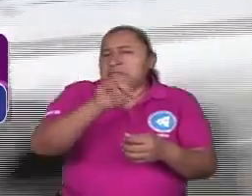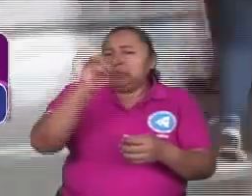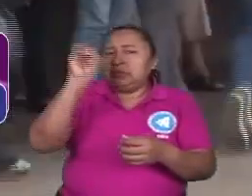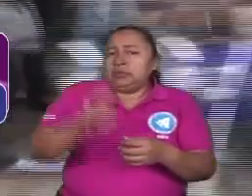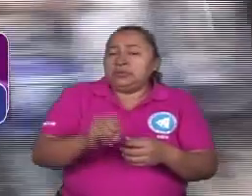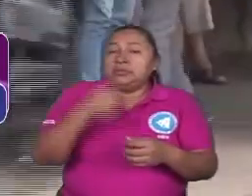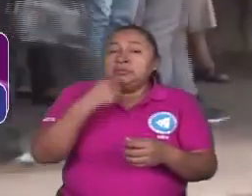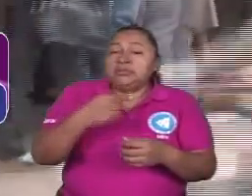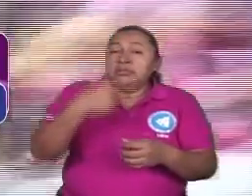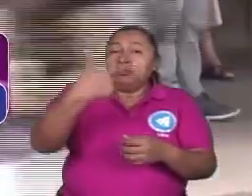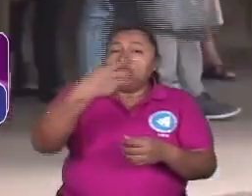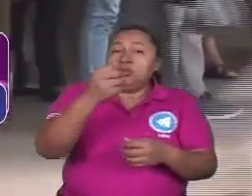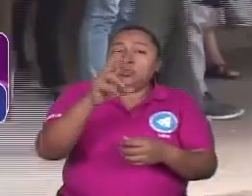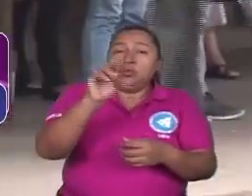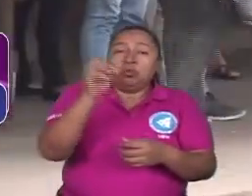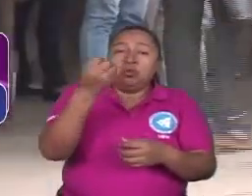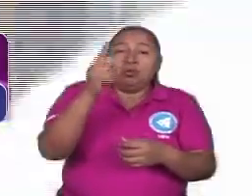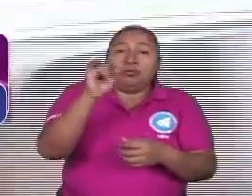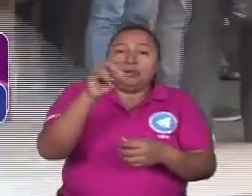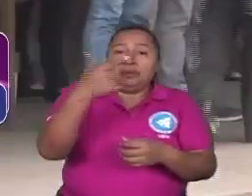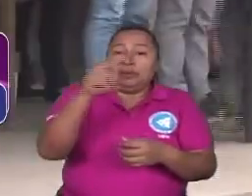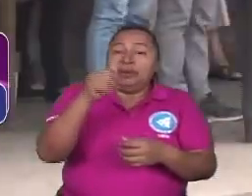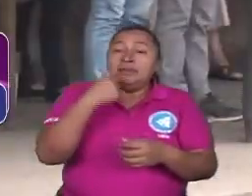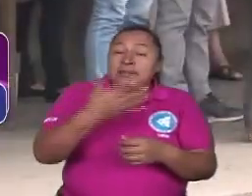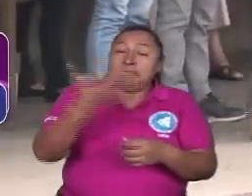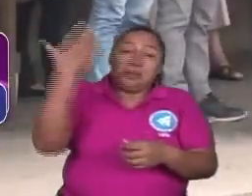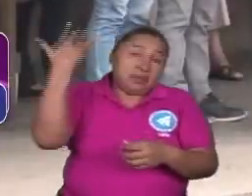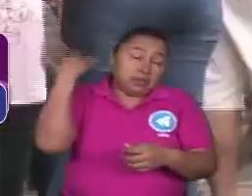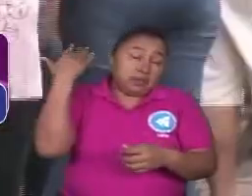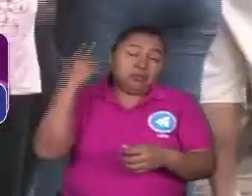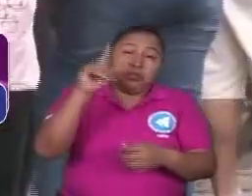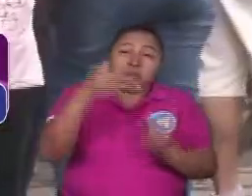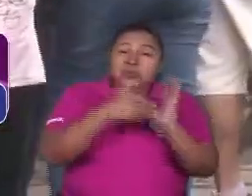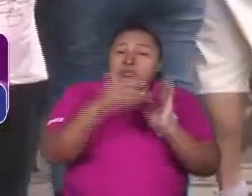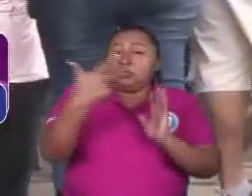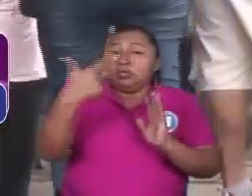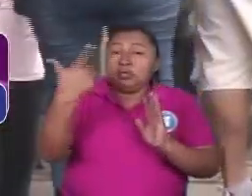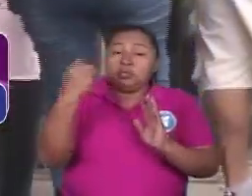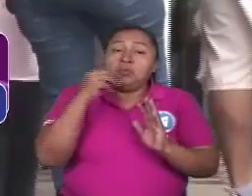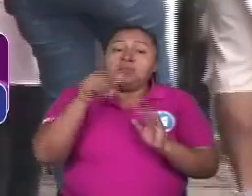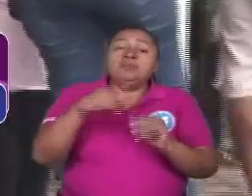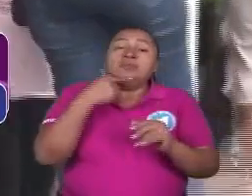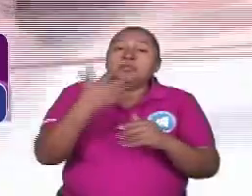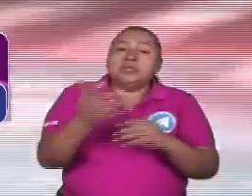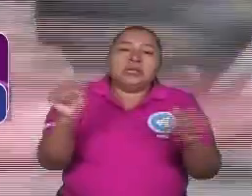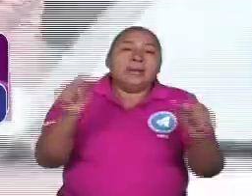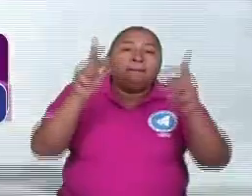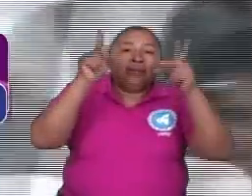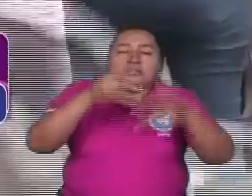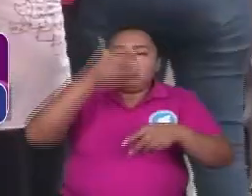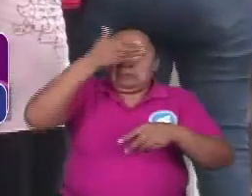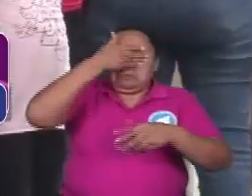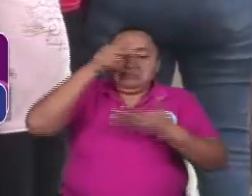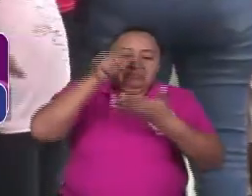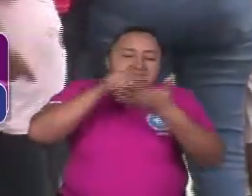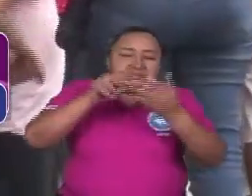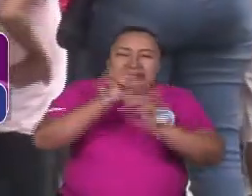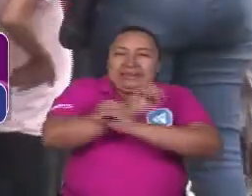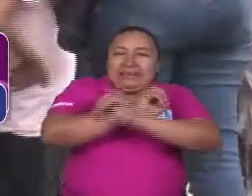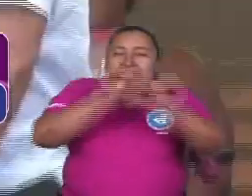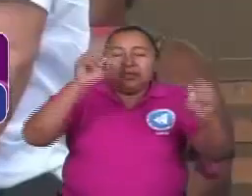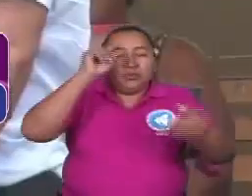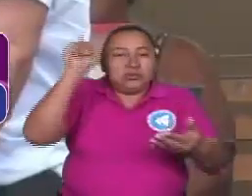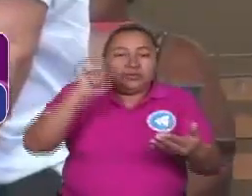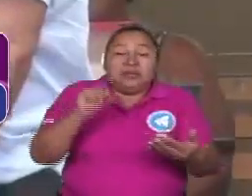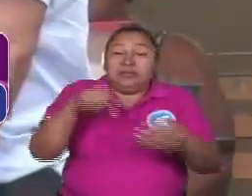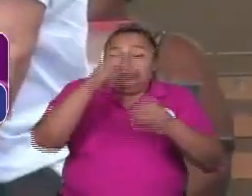dice Gorostiaga, en la época del triunfo de la revolución, estaba en el absoluto analfabetismo, entonces, ¿me entendés?, el